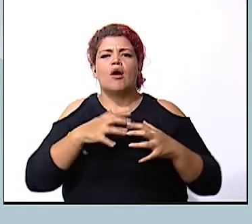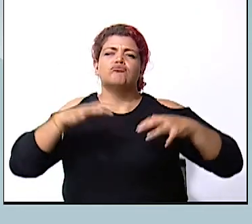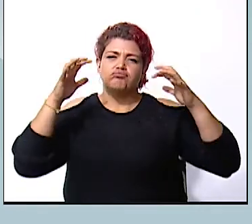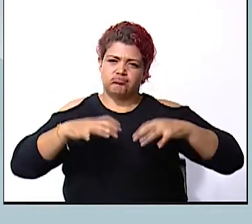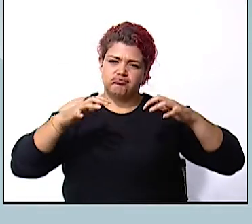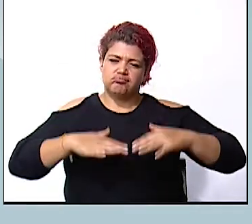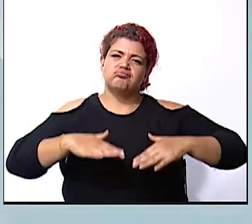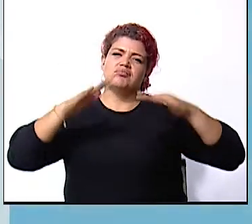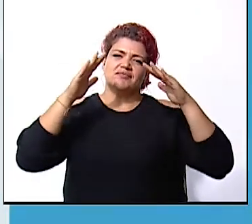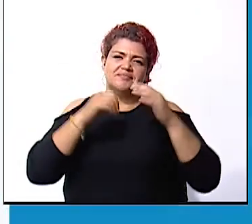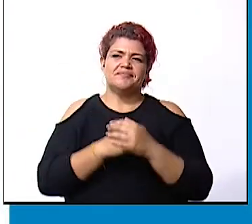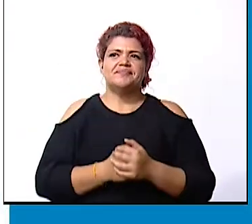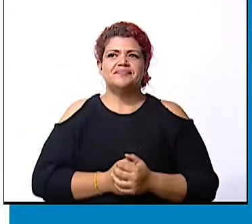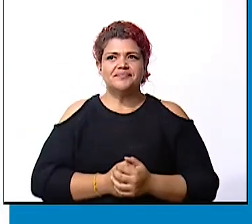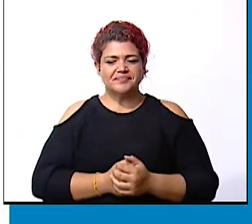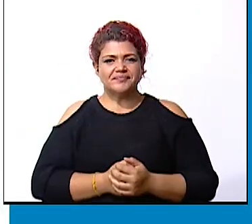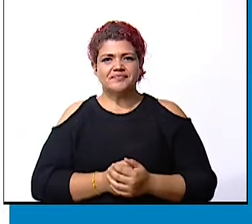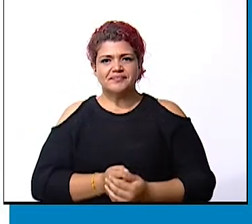inundaciones